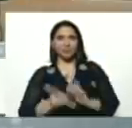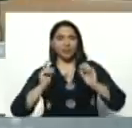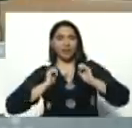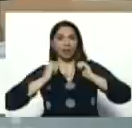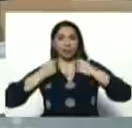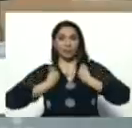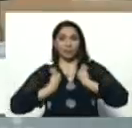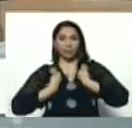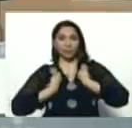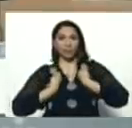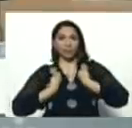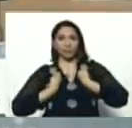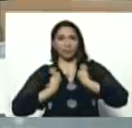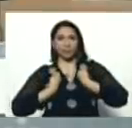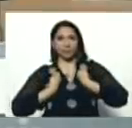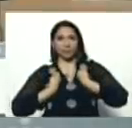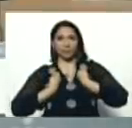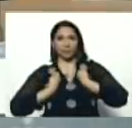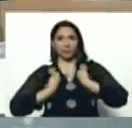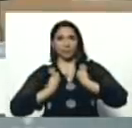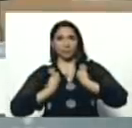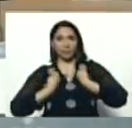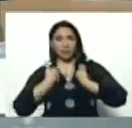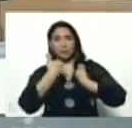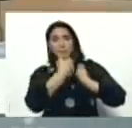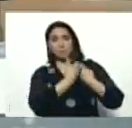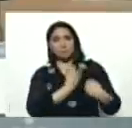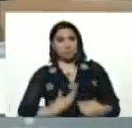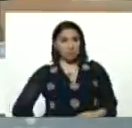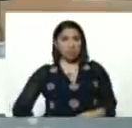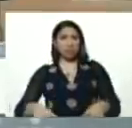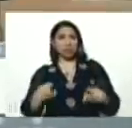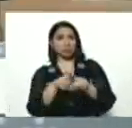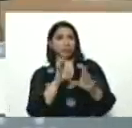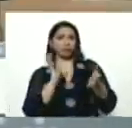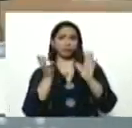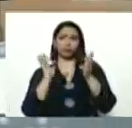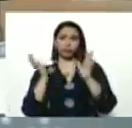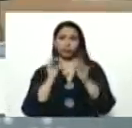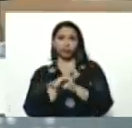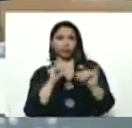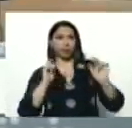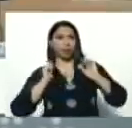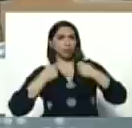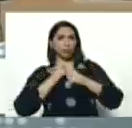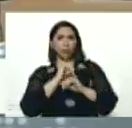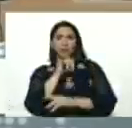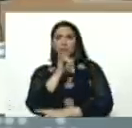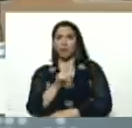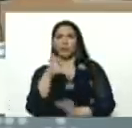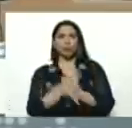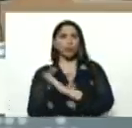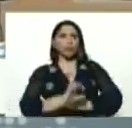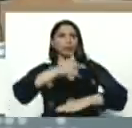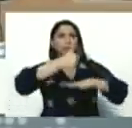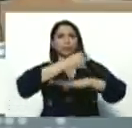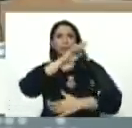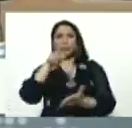Isturis, Almeida, presidente, tal cual, conversado, ya Aristóbulo, y se informó en la dirección nacional,